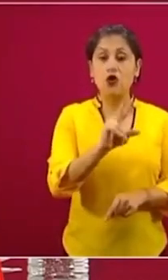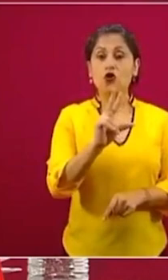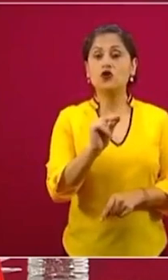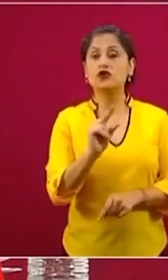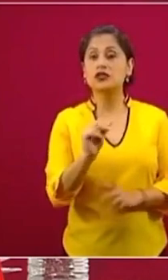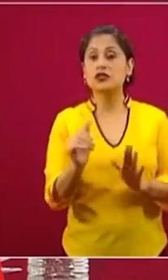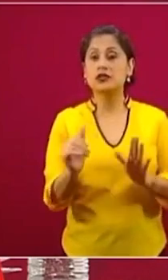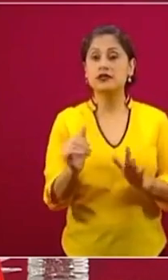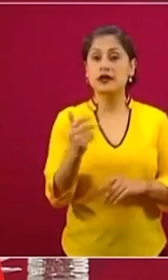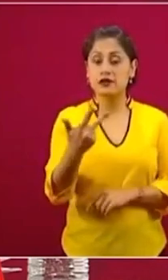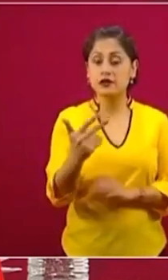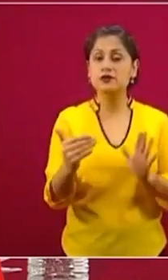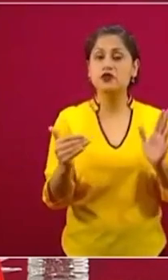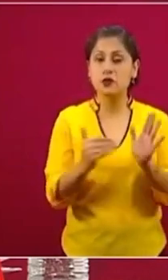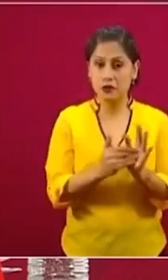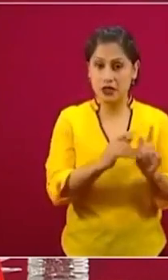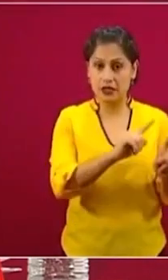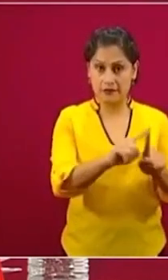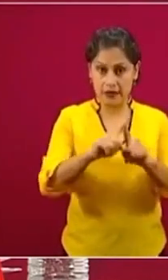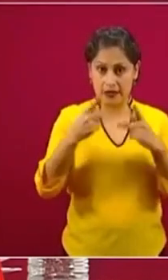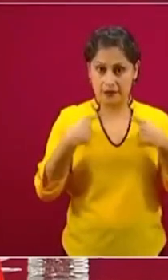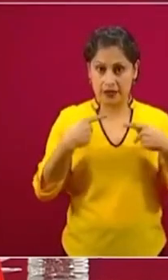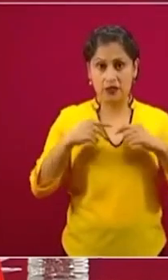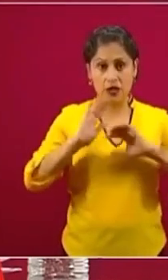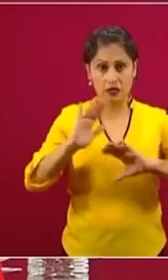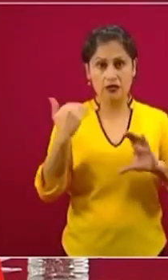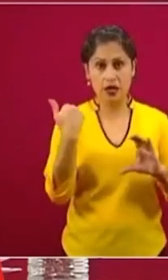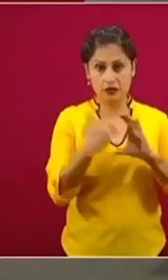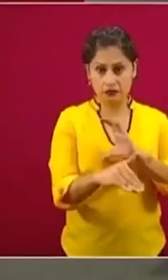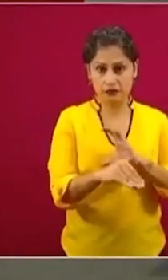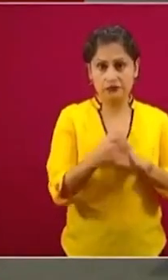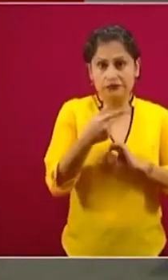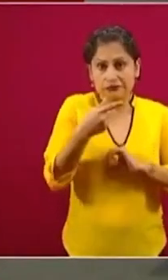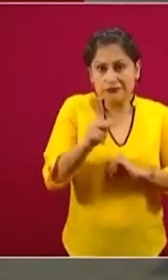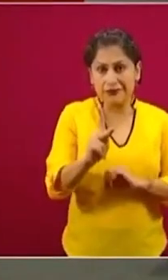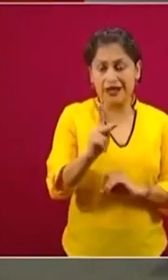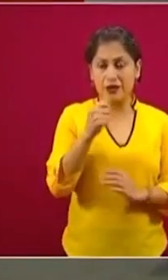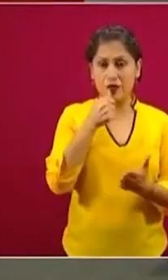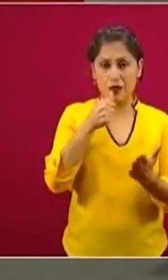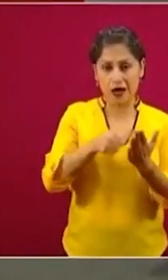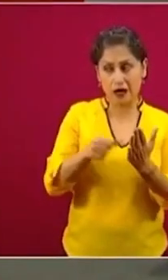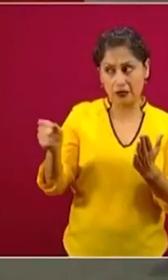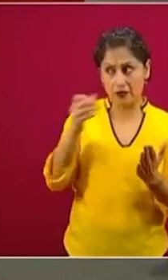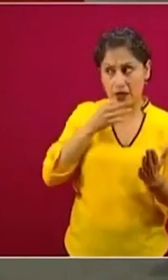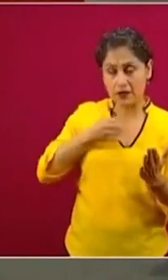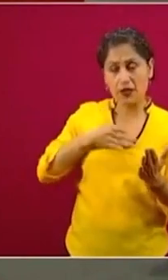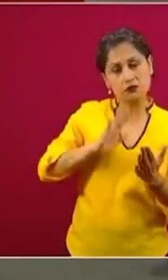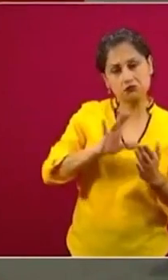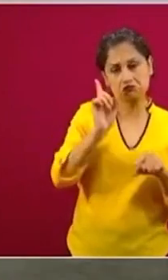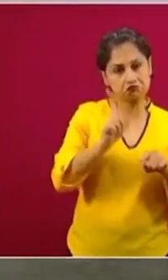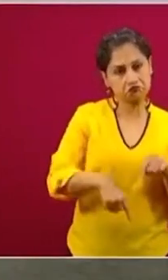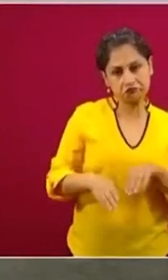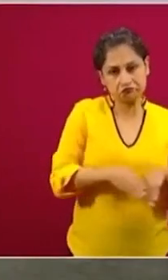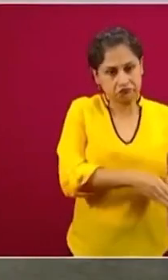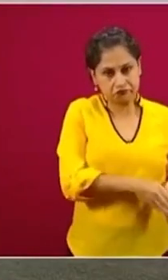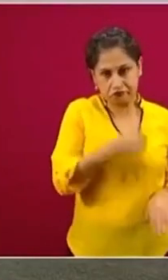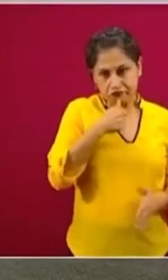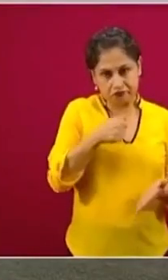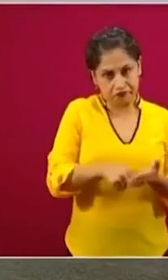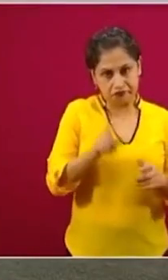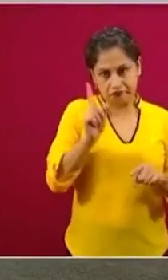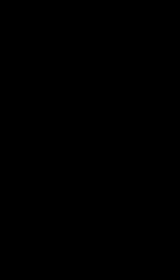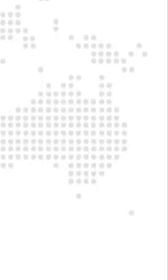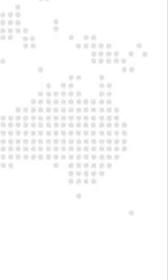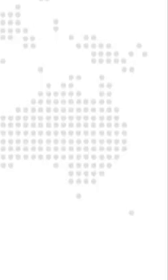quienes ya lo recibieron. Pero sí, carta ya desde entonces estaba abajo y así se va a mantener. Ahora se firma como